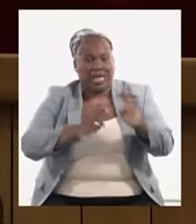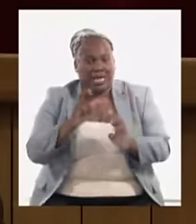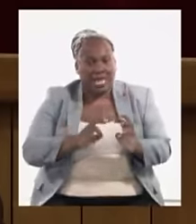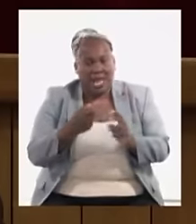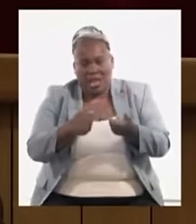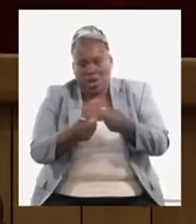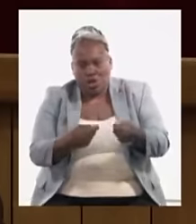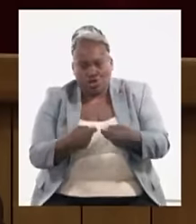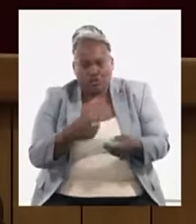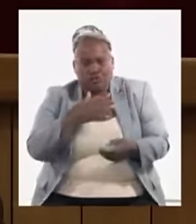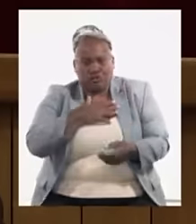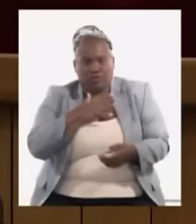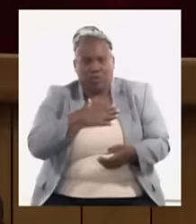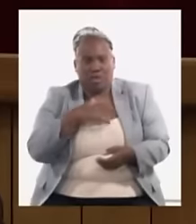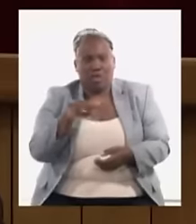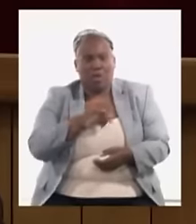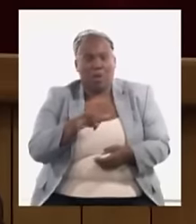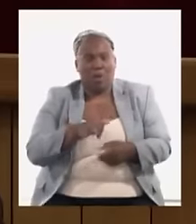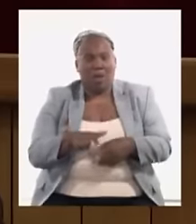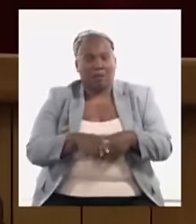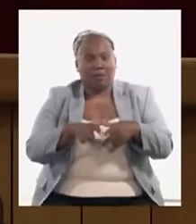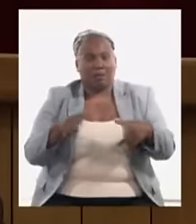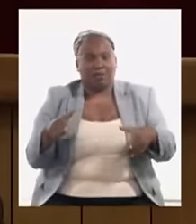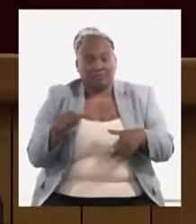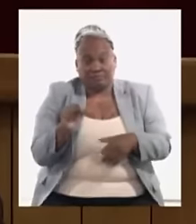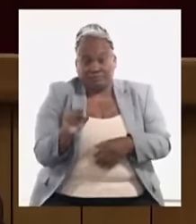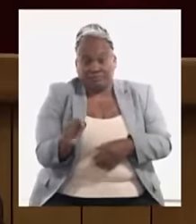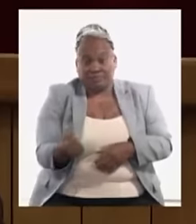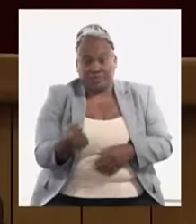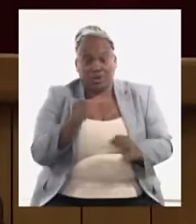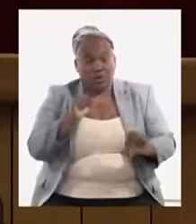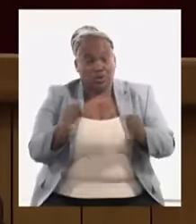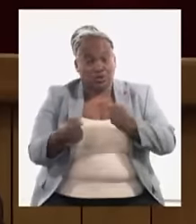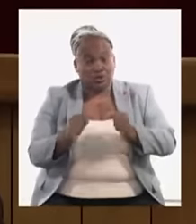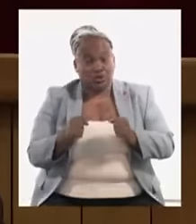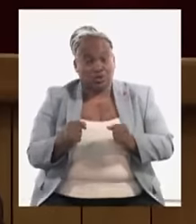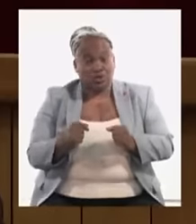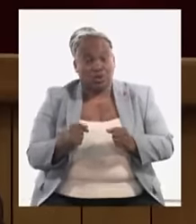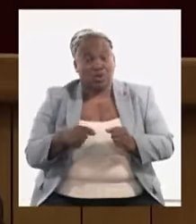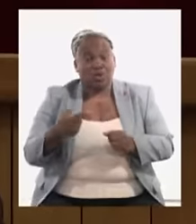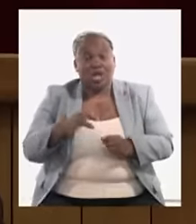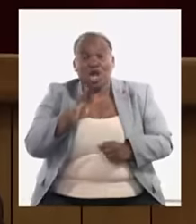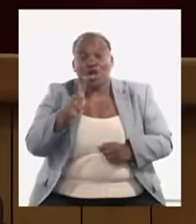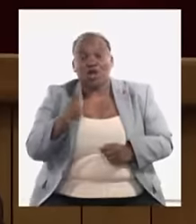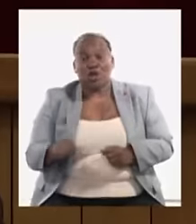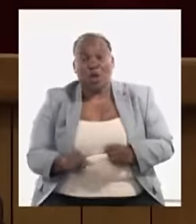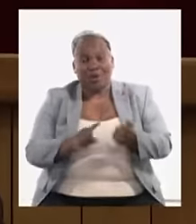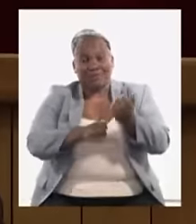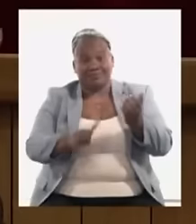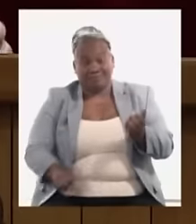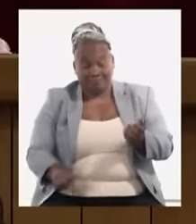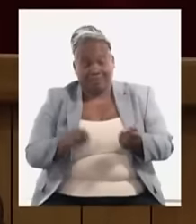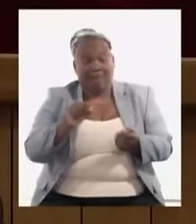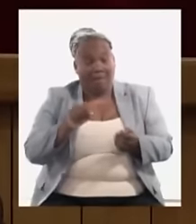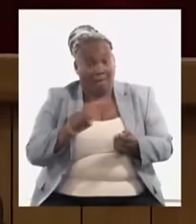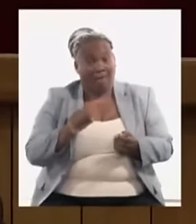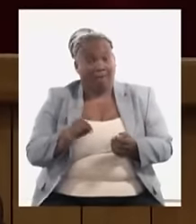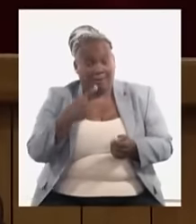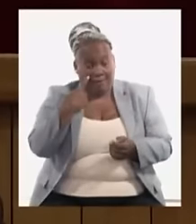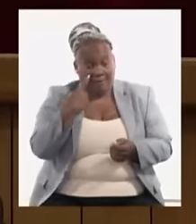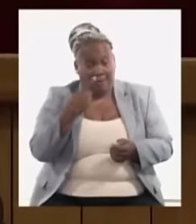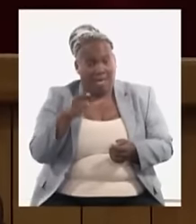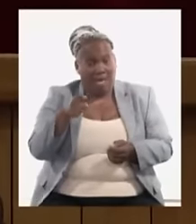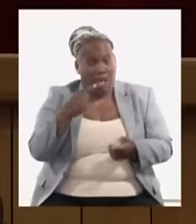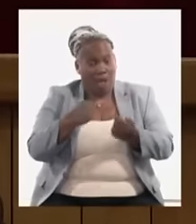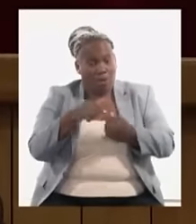también tenemos que incrementar la exigencia de control contra el robo de electricidad que también en algunos lugares se